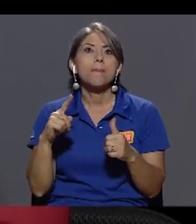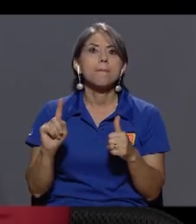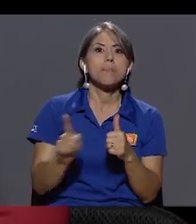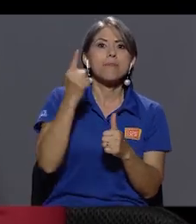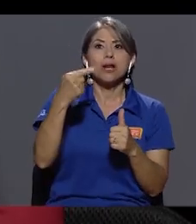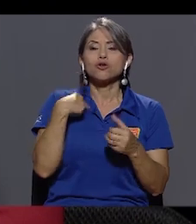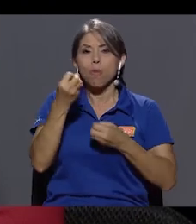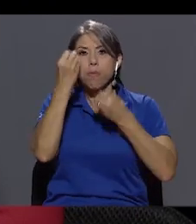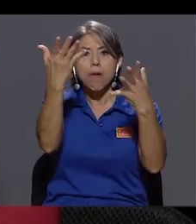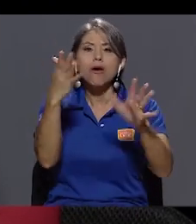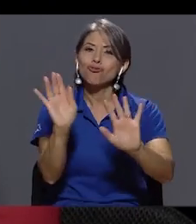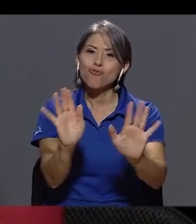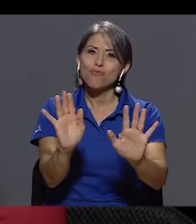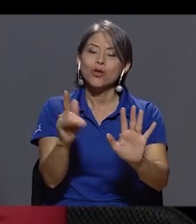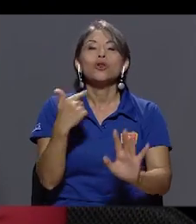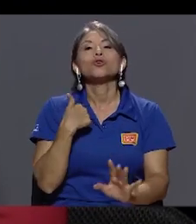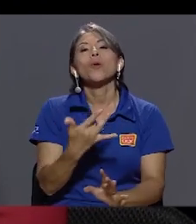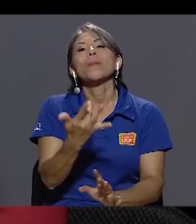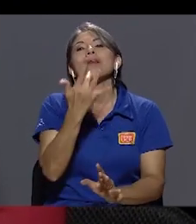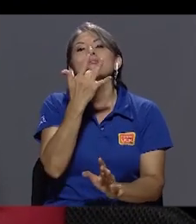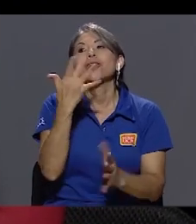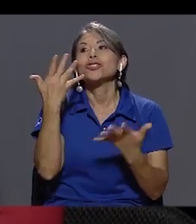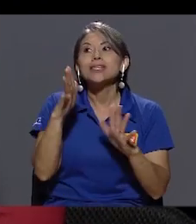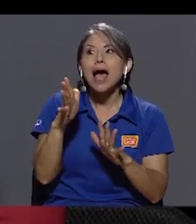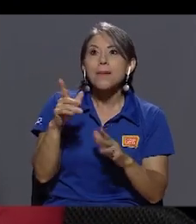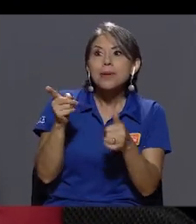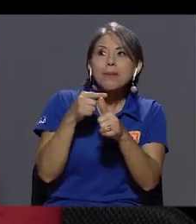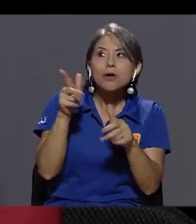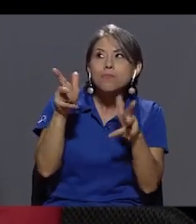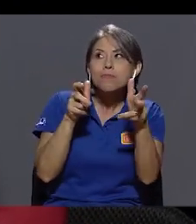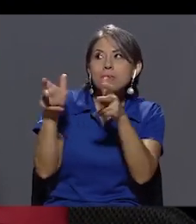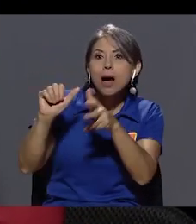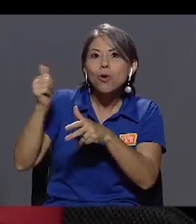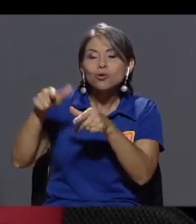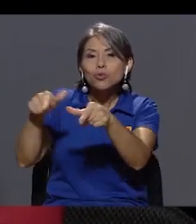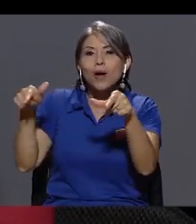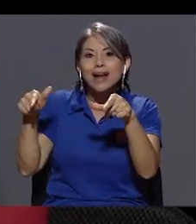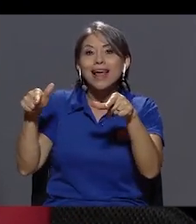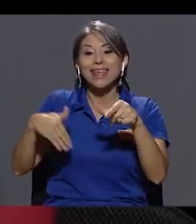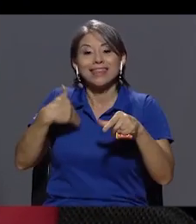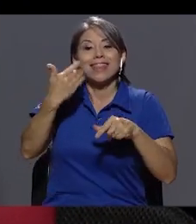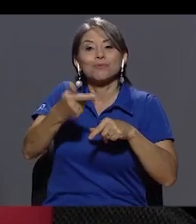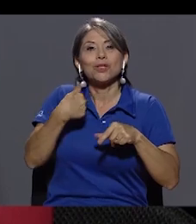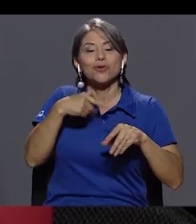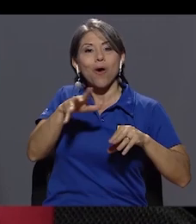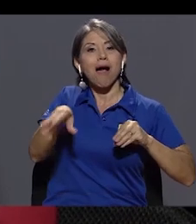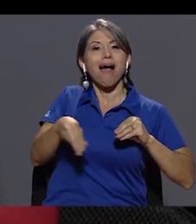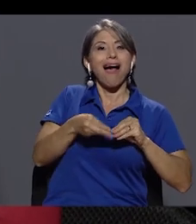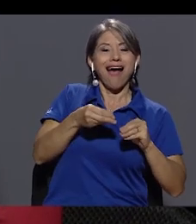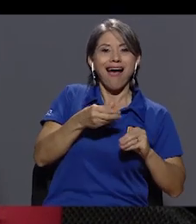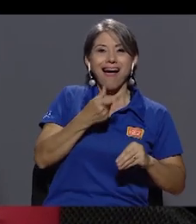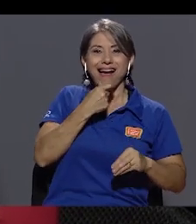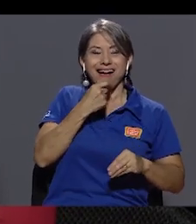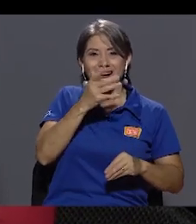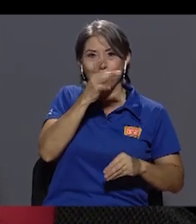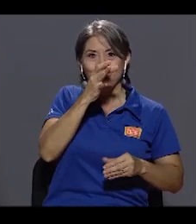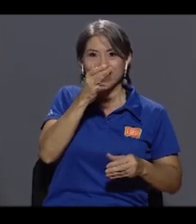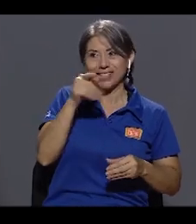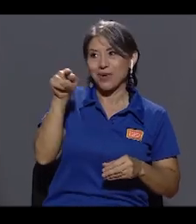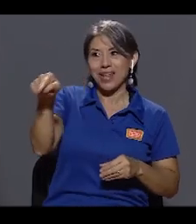Porque más bien prefiero que ya se haya quemado en otros medios y yo poner el condimento humorístico, que esos medios no van a saber cómo ponerlo.